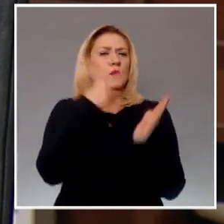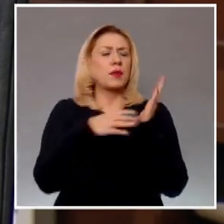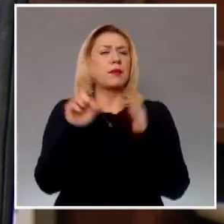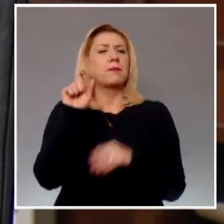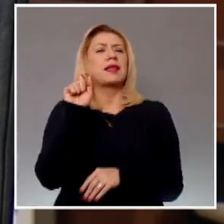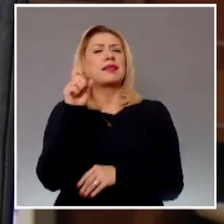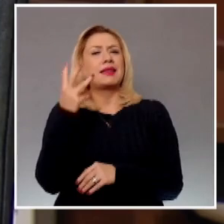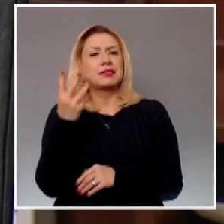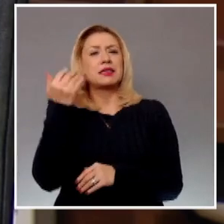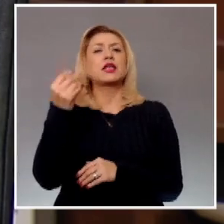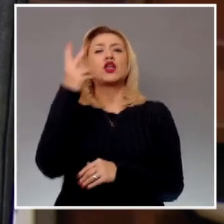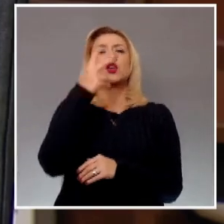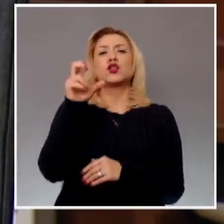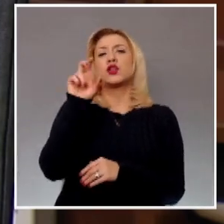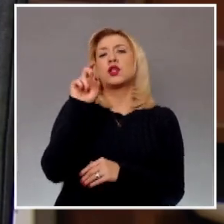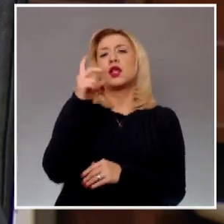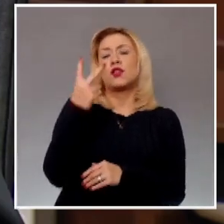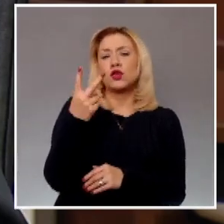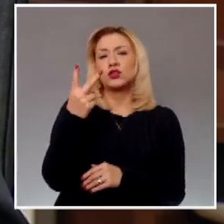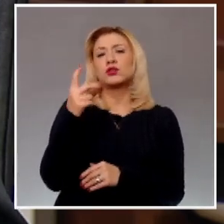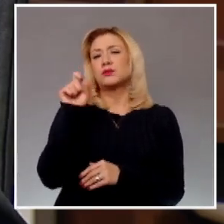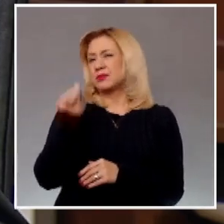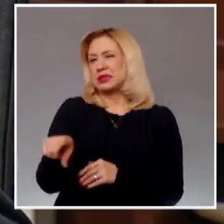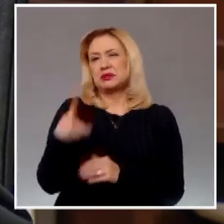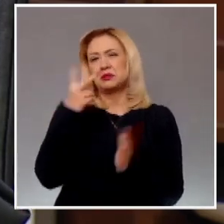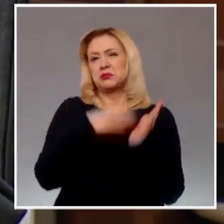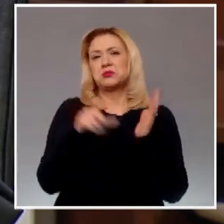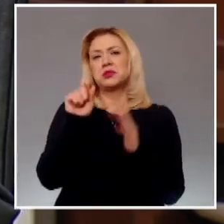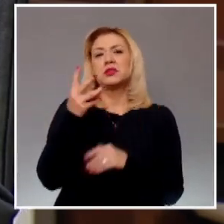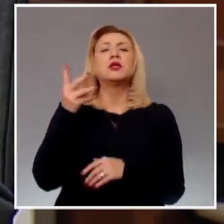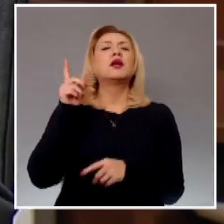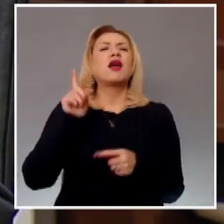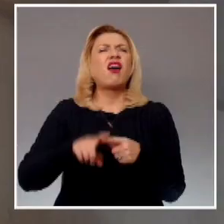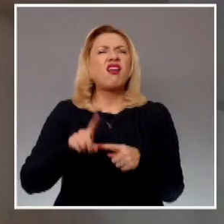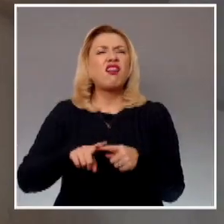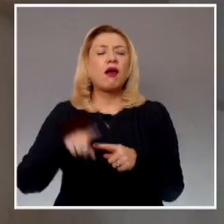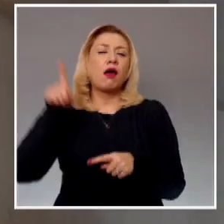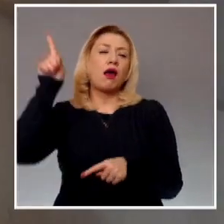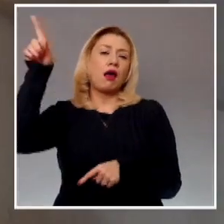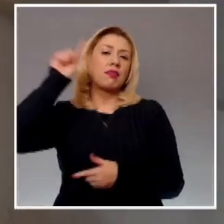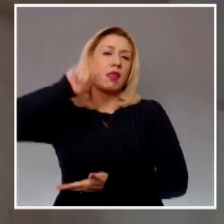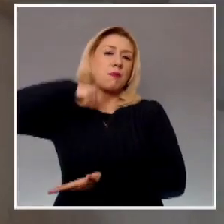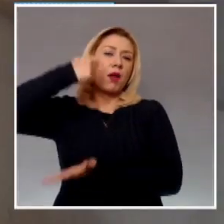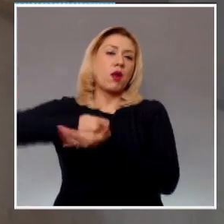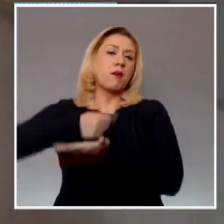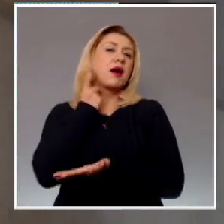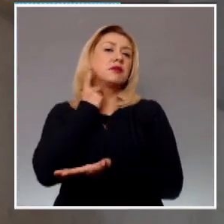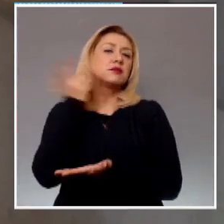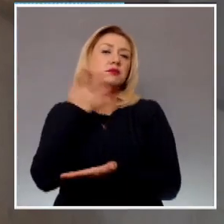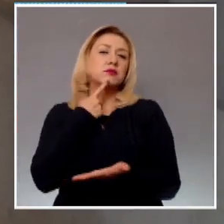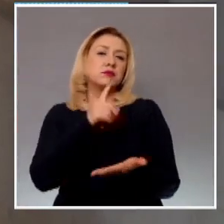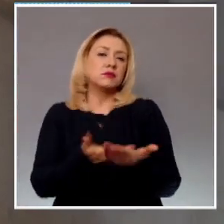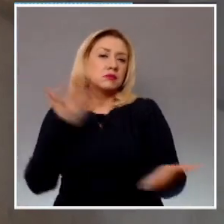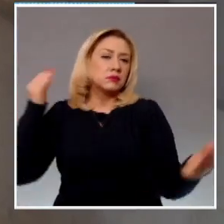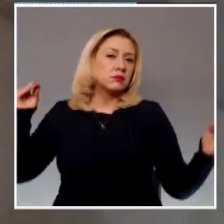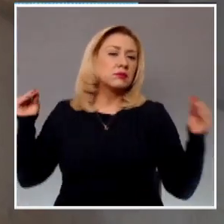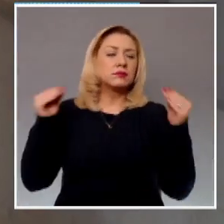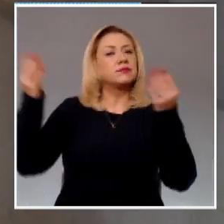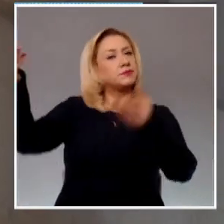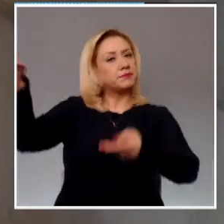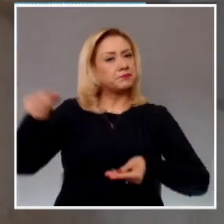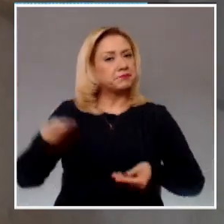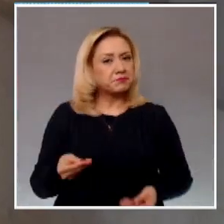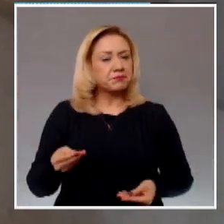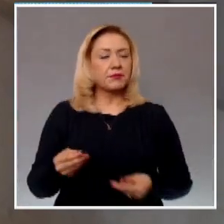promovidas por la minoría parlamentaria del Congreso de Tamaulipas. Es lo que sucedió en esta sesión